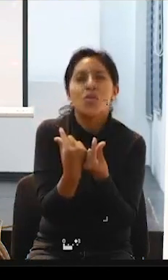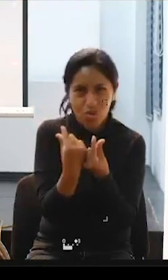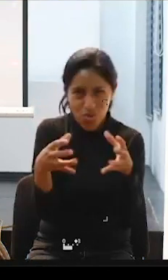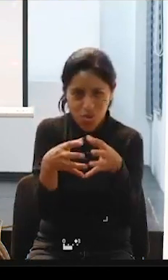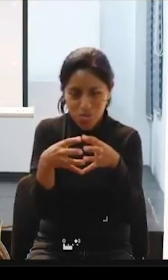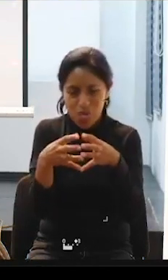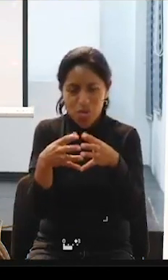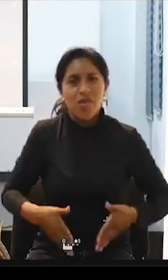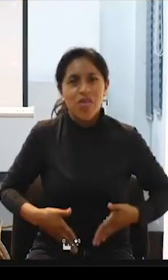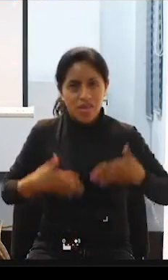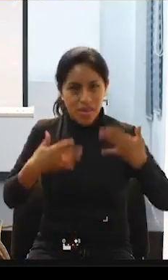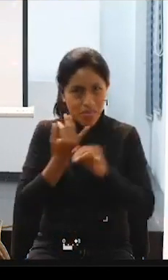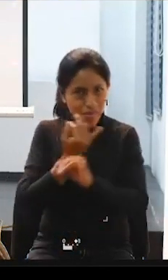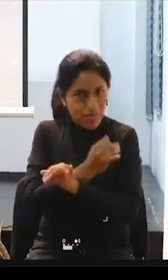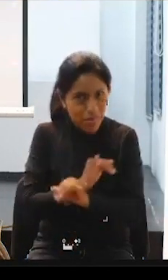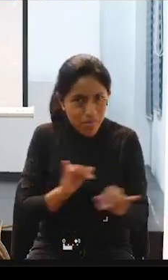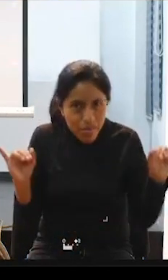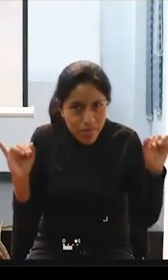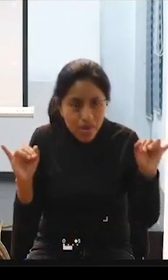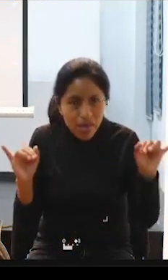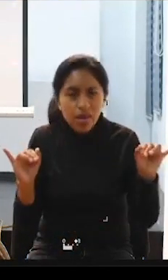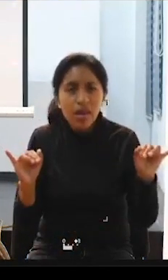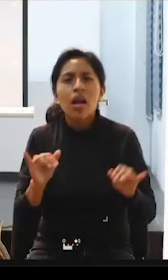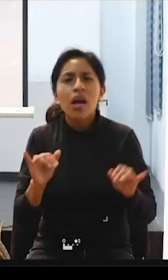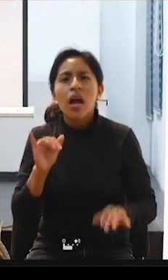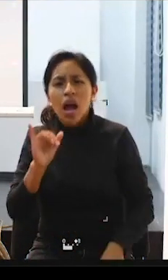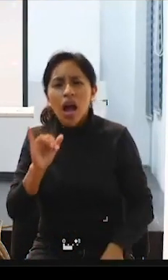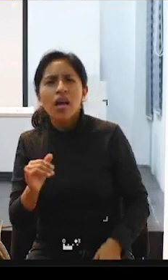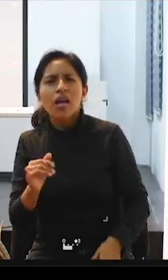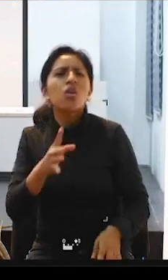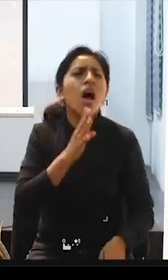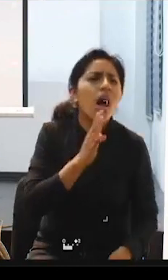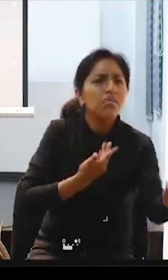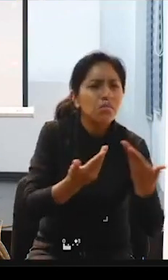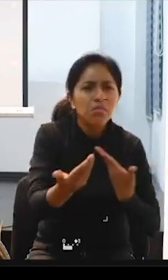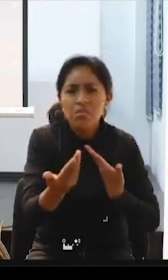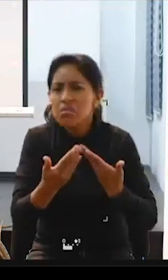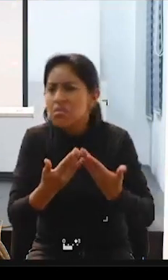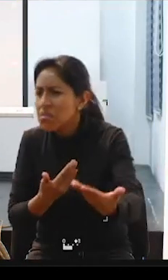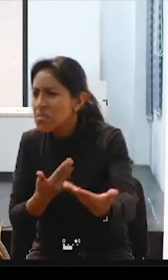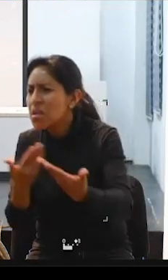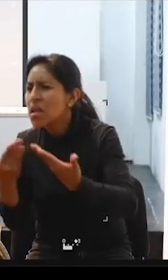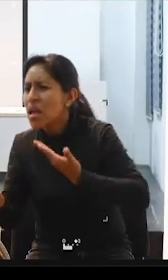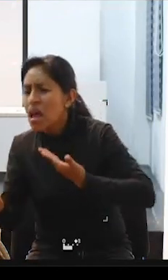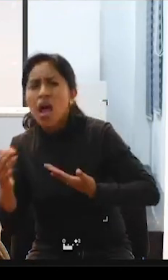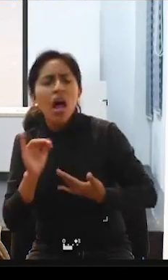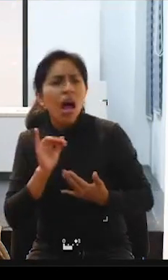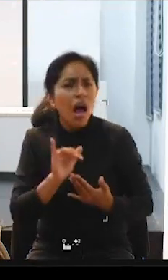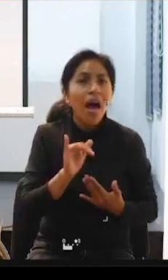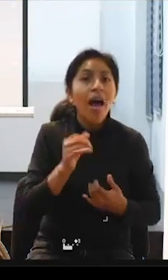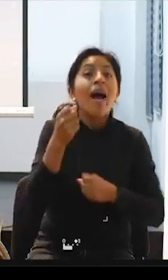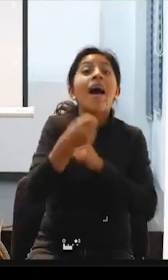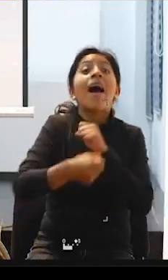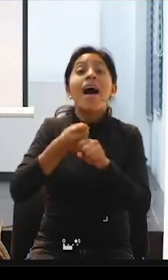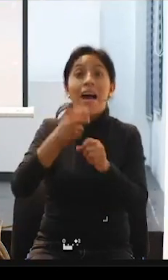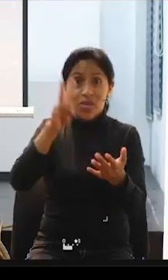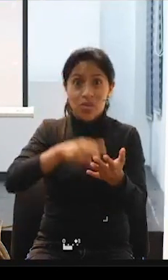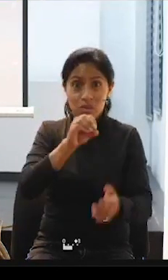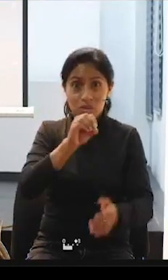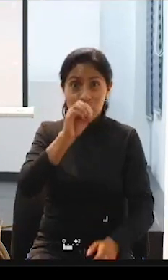independiente, empezamos a escucharnos unos a otros, ya presencialmente. Eso fue en el 2004.